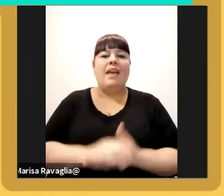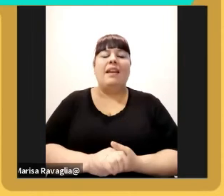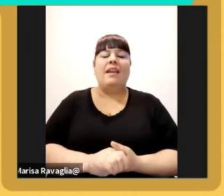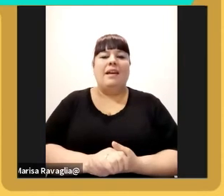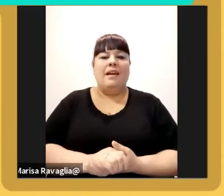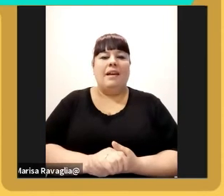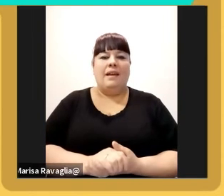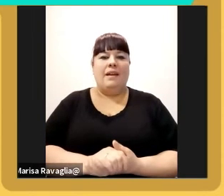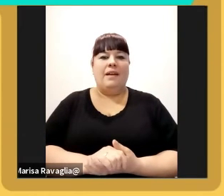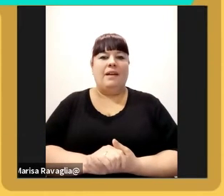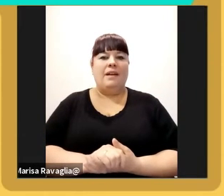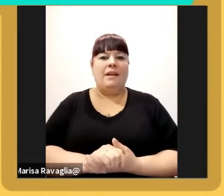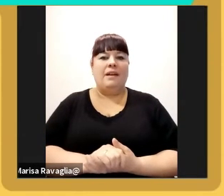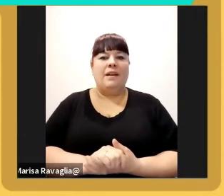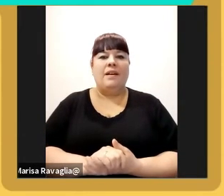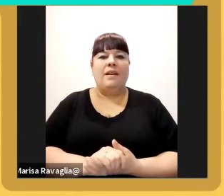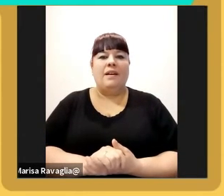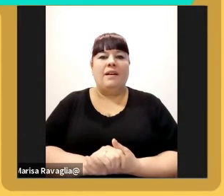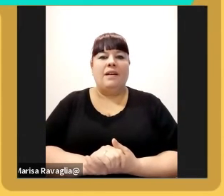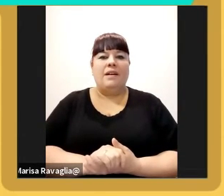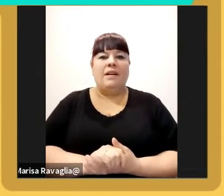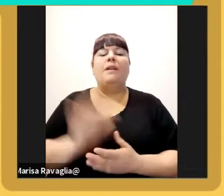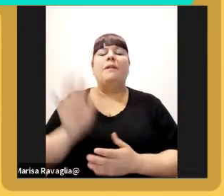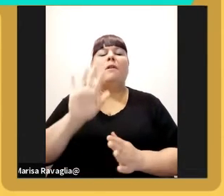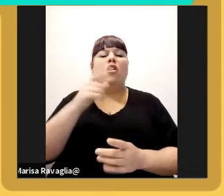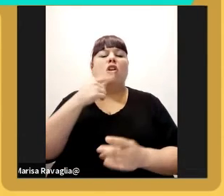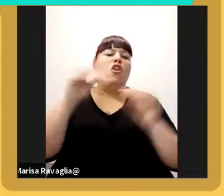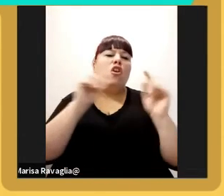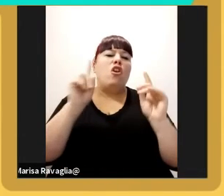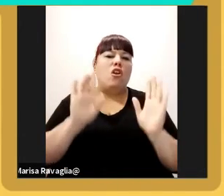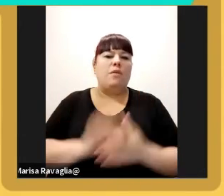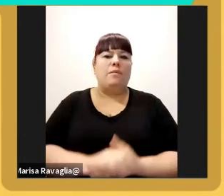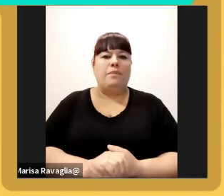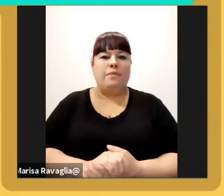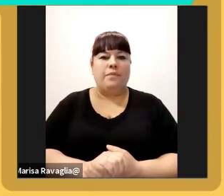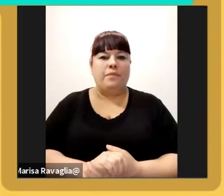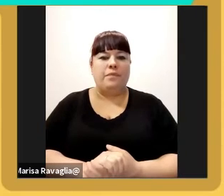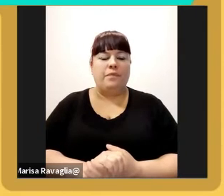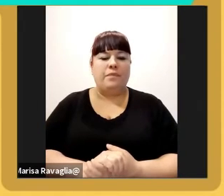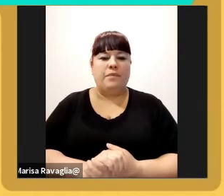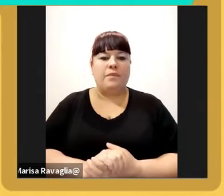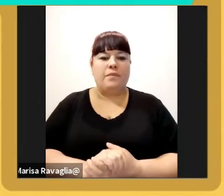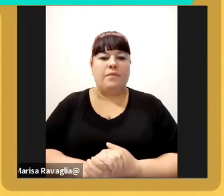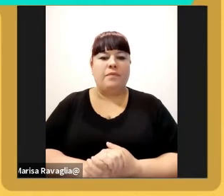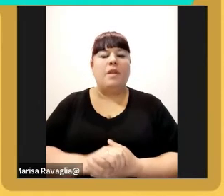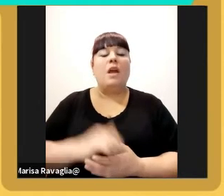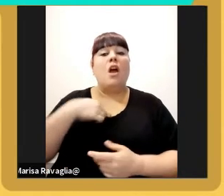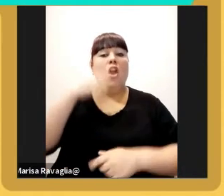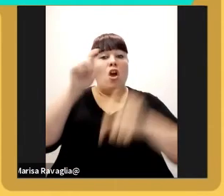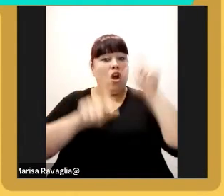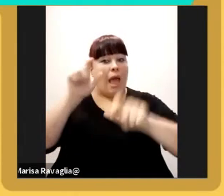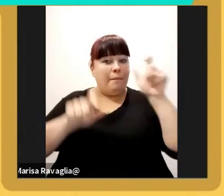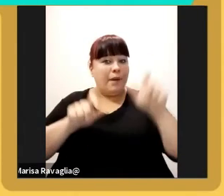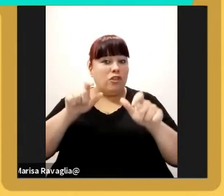a mí me convencieron no no pero vos sabés que yo también yo con la gente que me ayudó